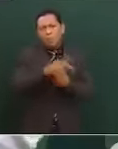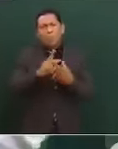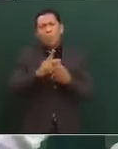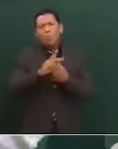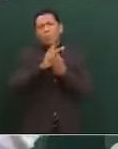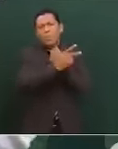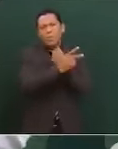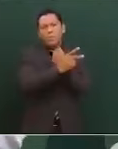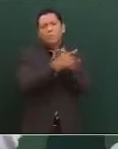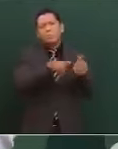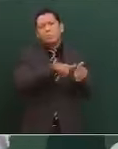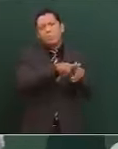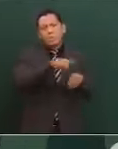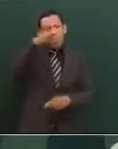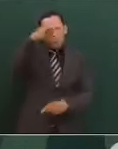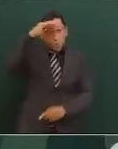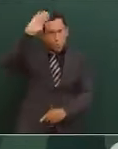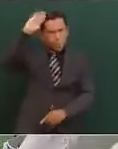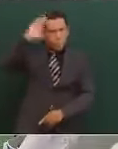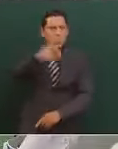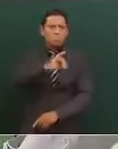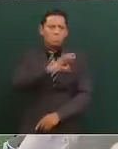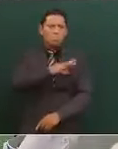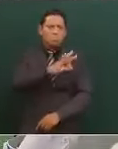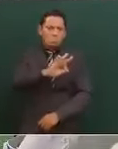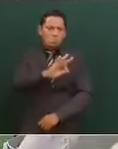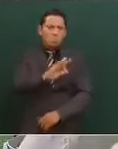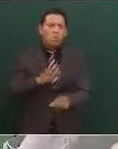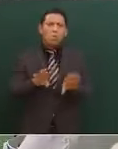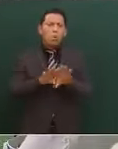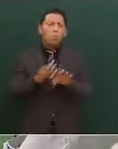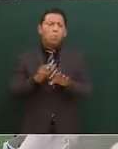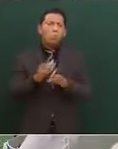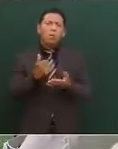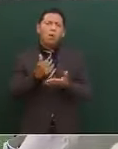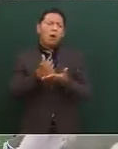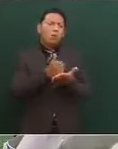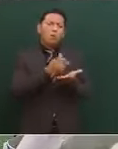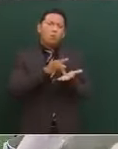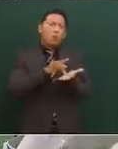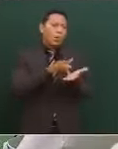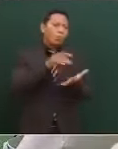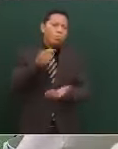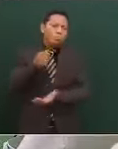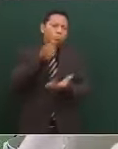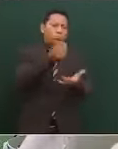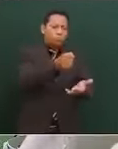de Cuba. ¿Cómo, Presidenta? Con apoyo humanitario,